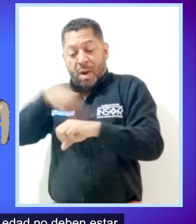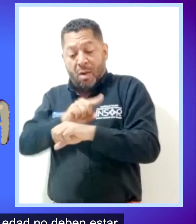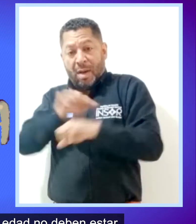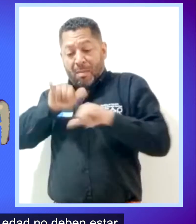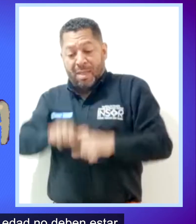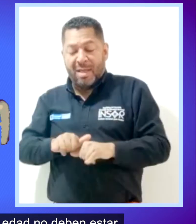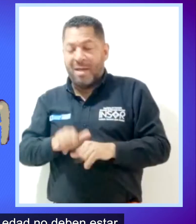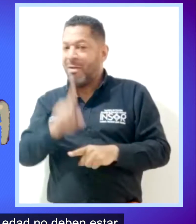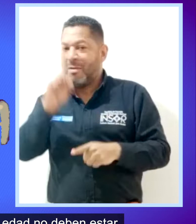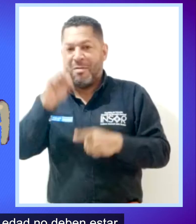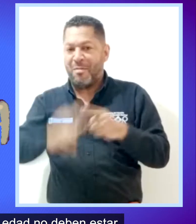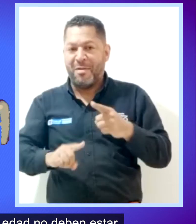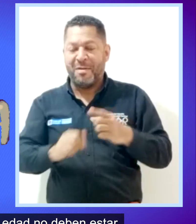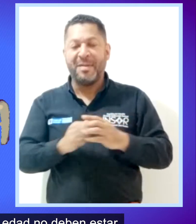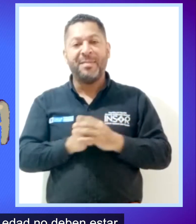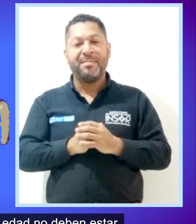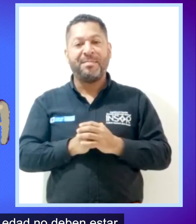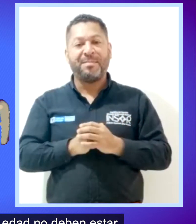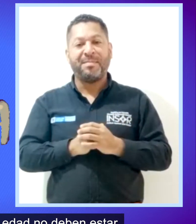cargadores.